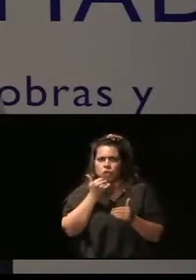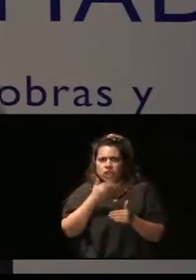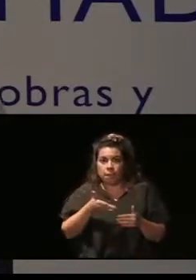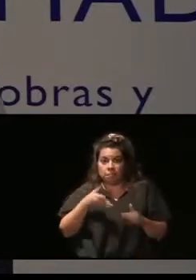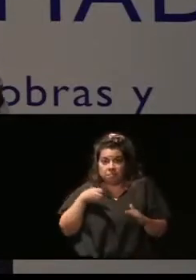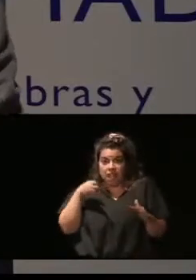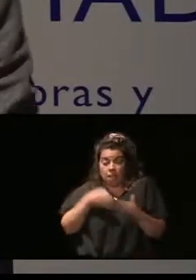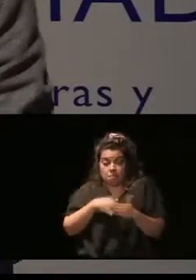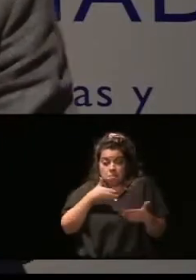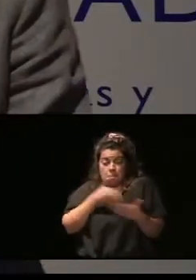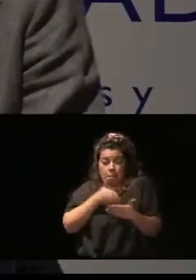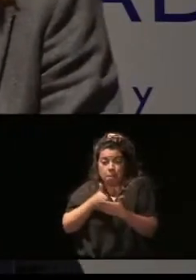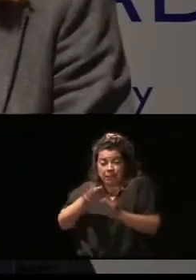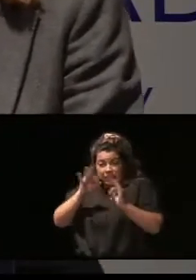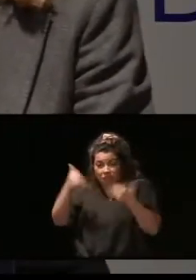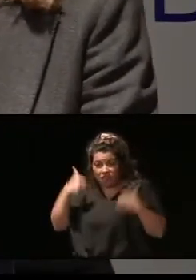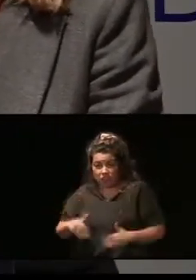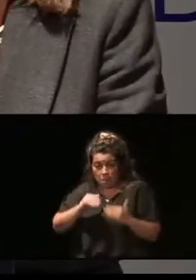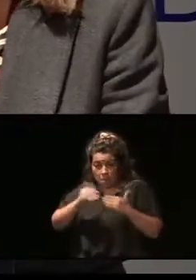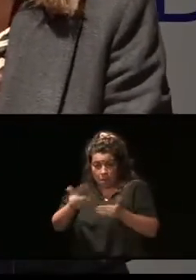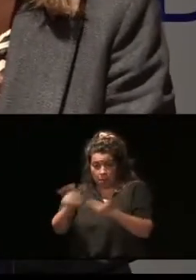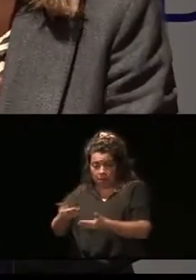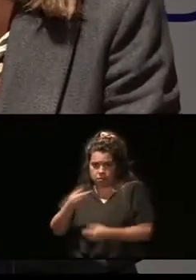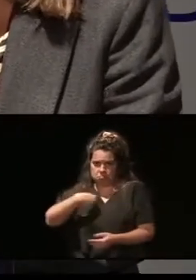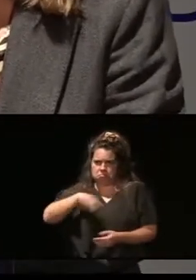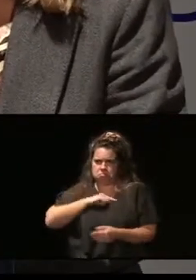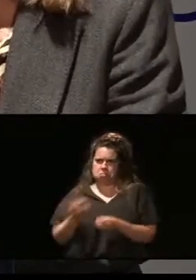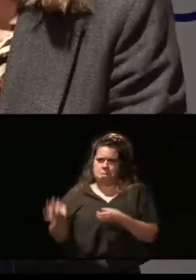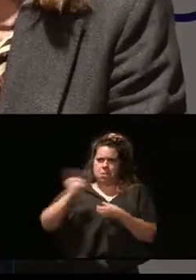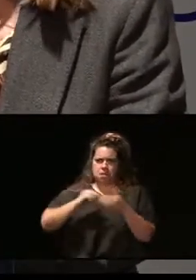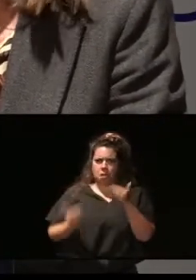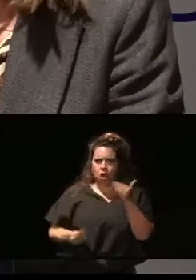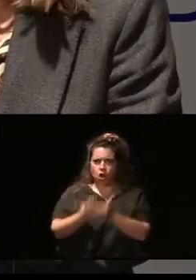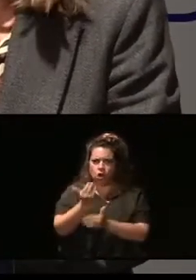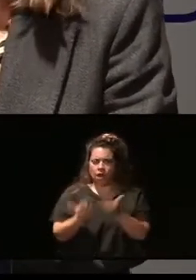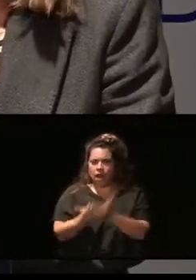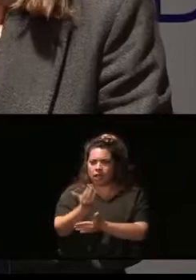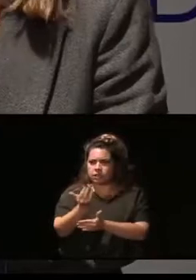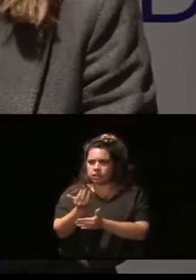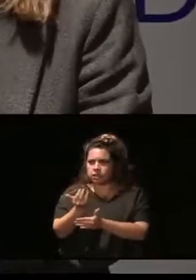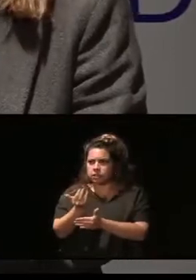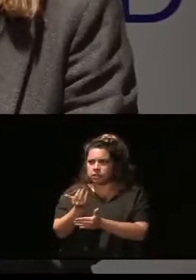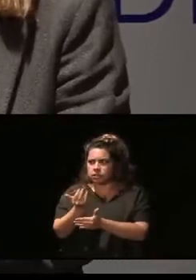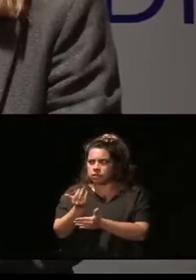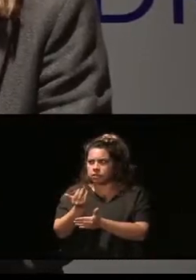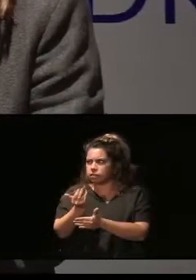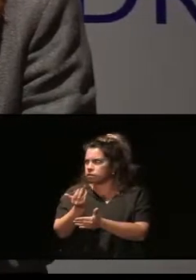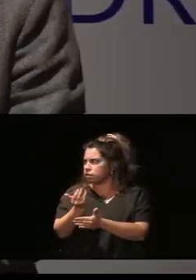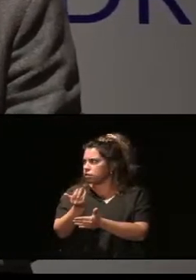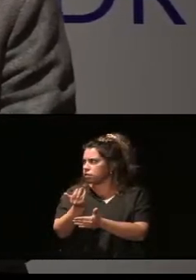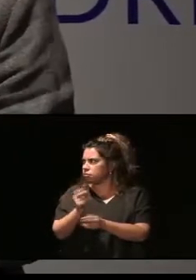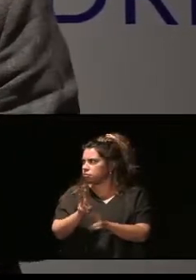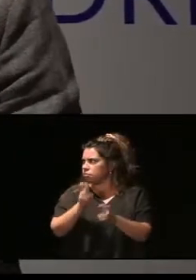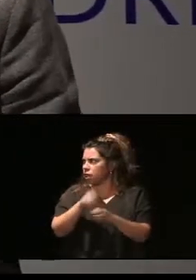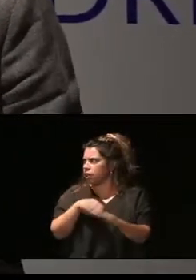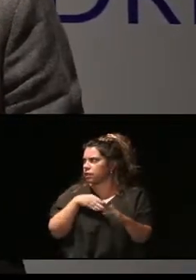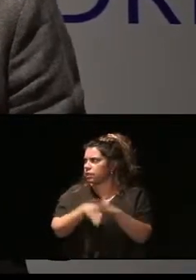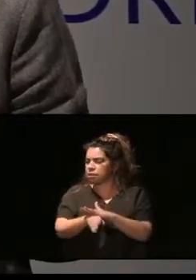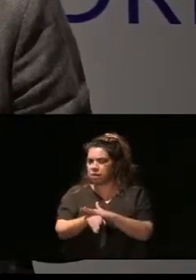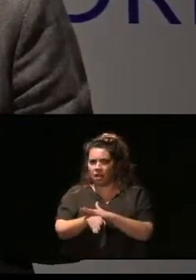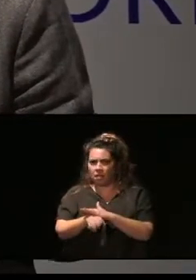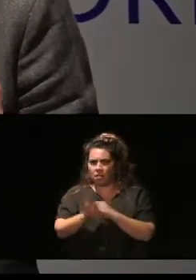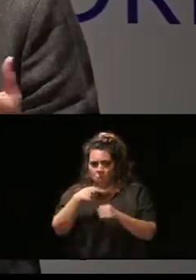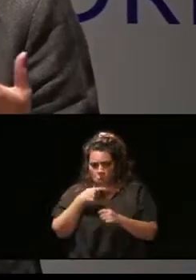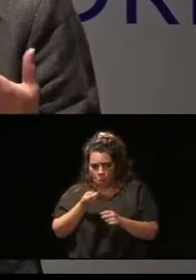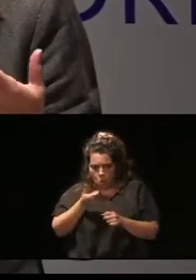Fue a raíz de la posibilidad de participar en estas jornadas de la Oficina de Acesibilidad cuando empezamos a